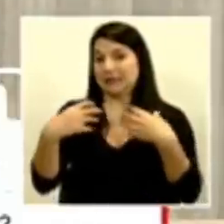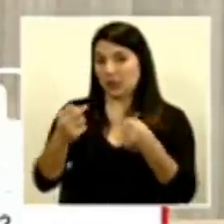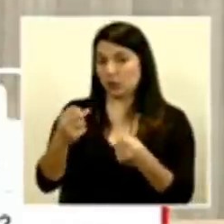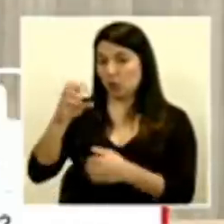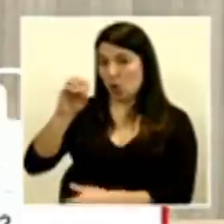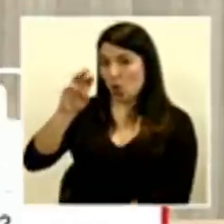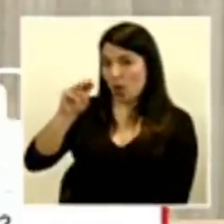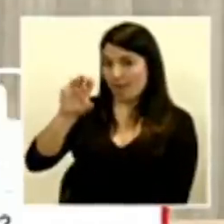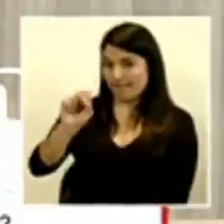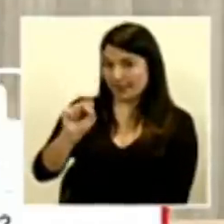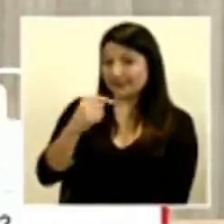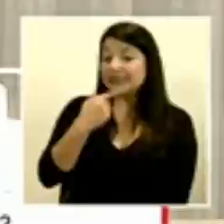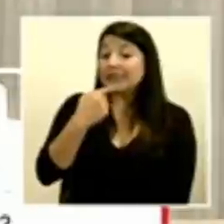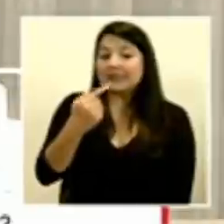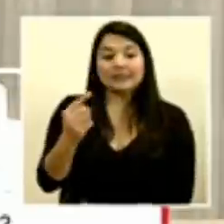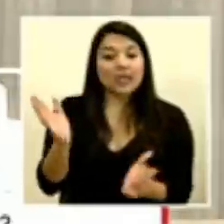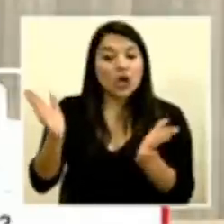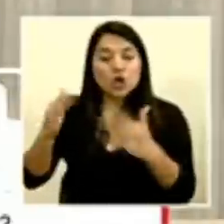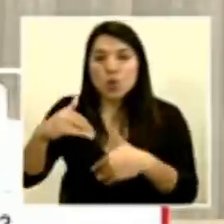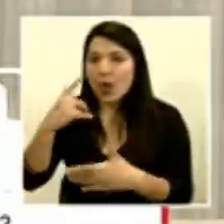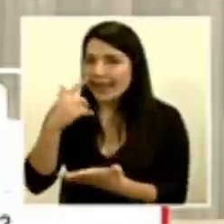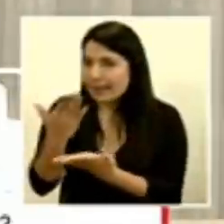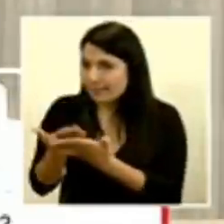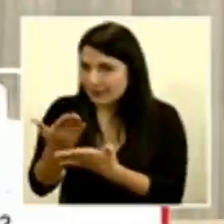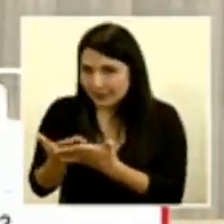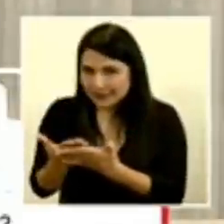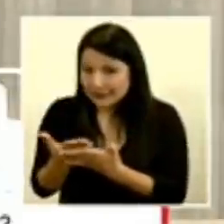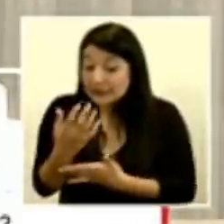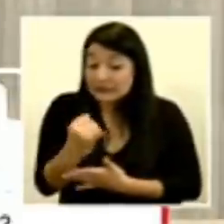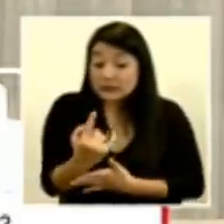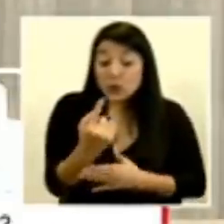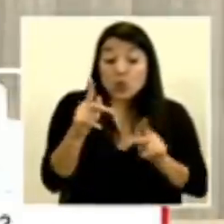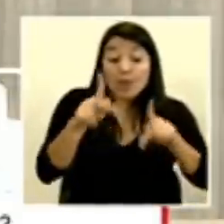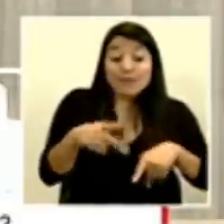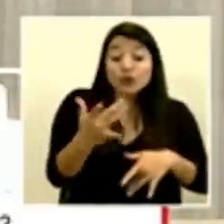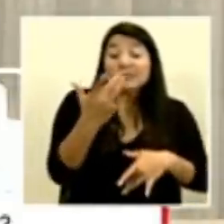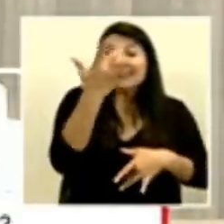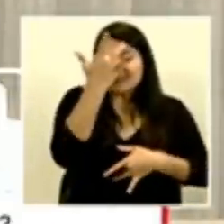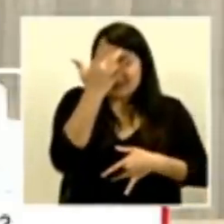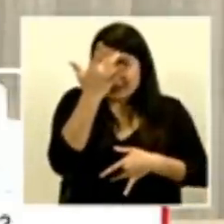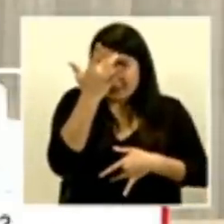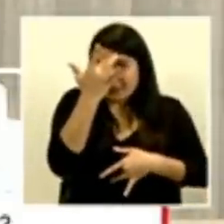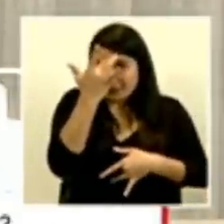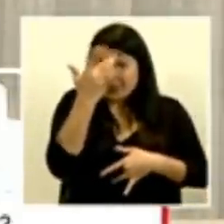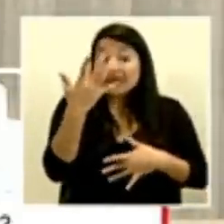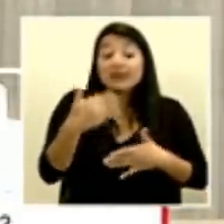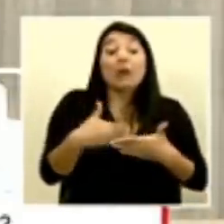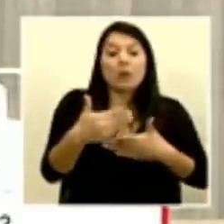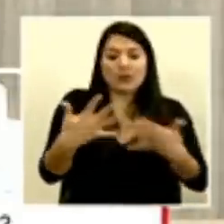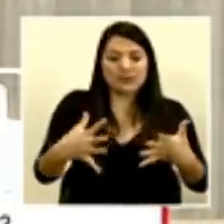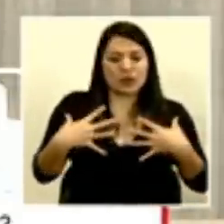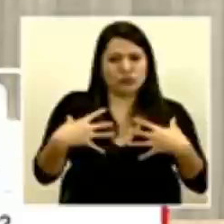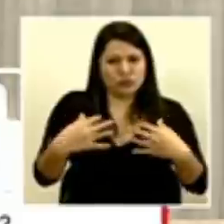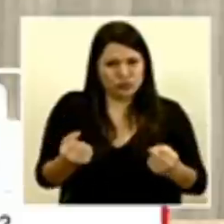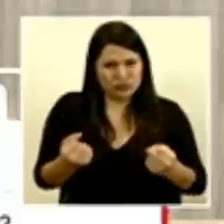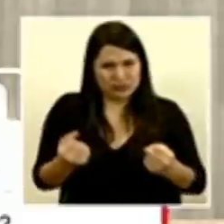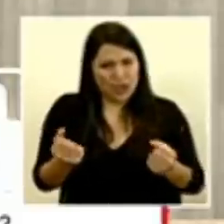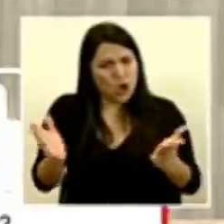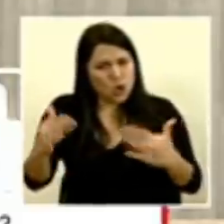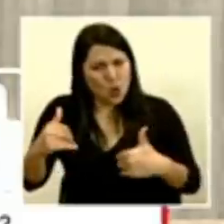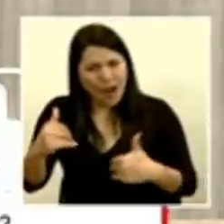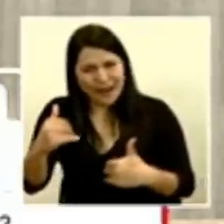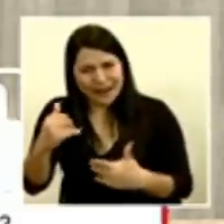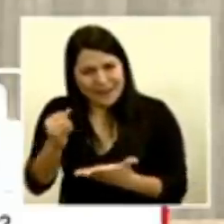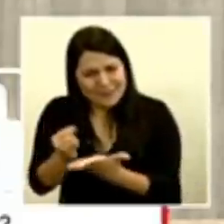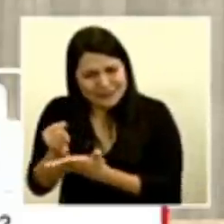que una persona que ya superó la enfermedad genere inmunidad. Queríamos saber qué tipo de seguimiento entonces se le da a las más de 200 personas recuperadas por